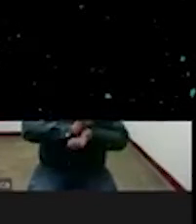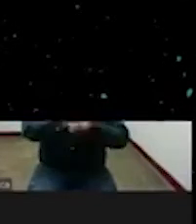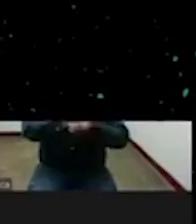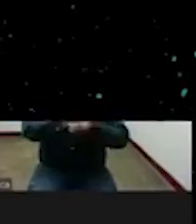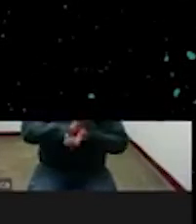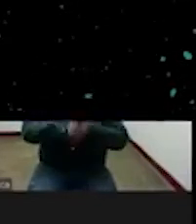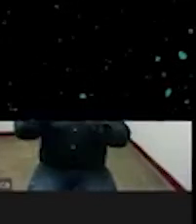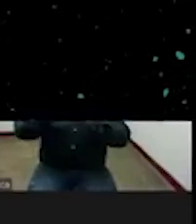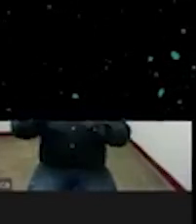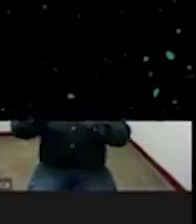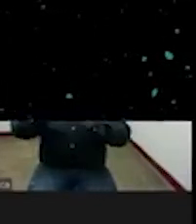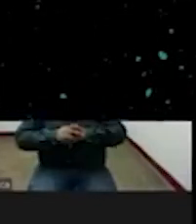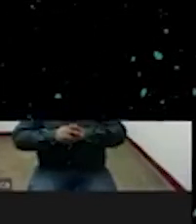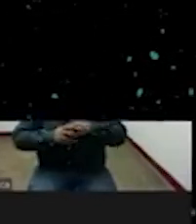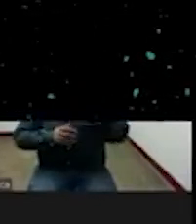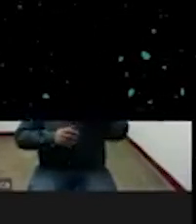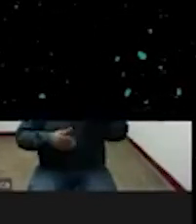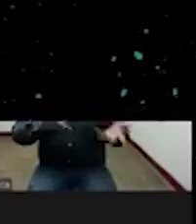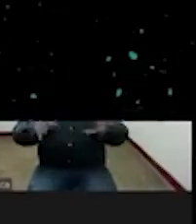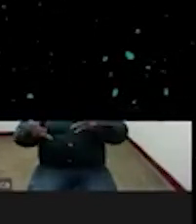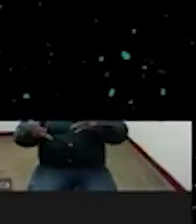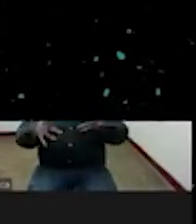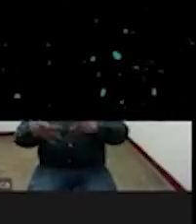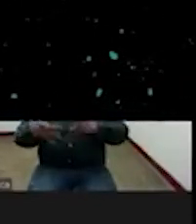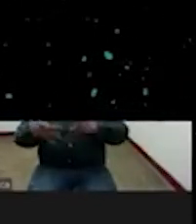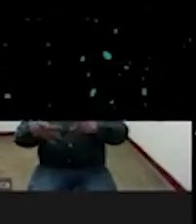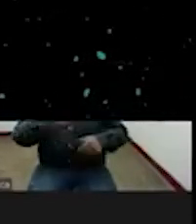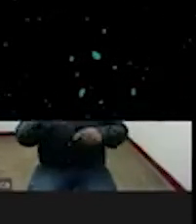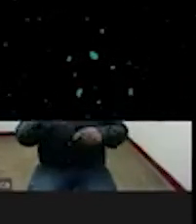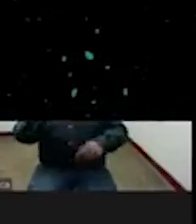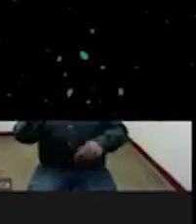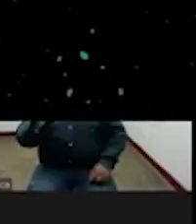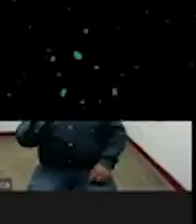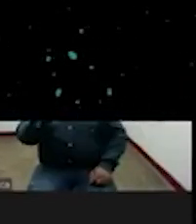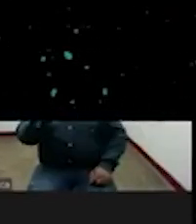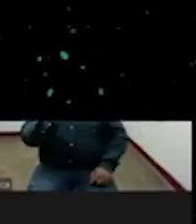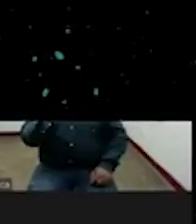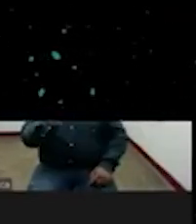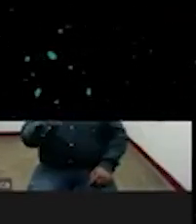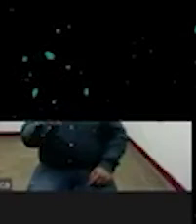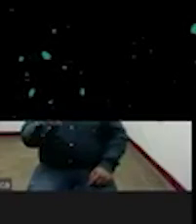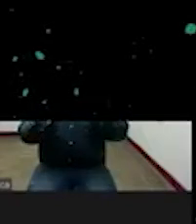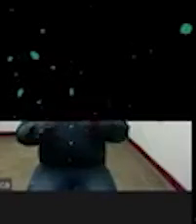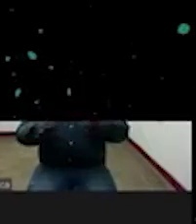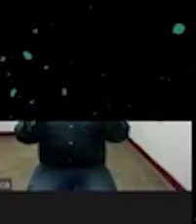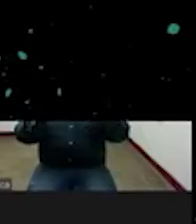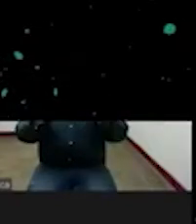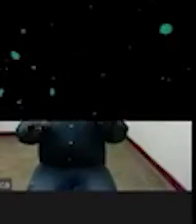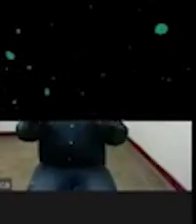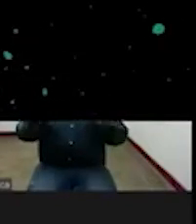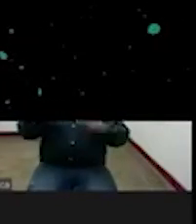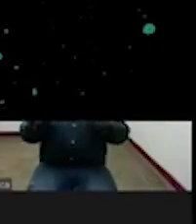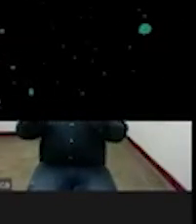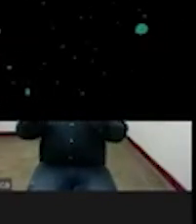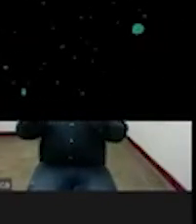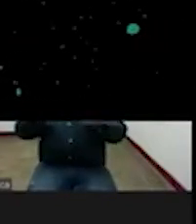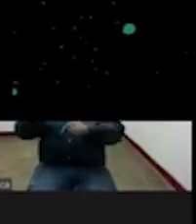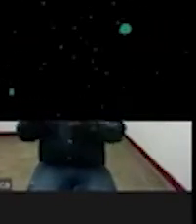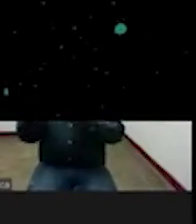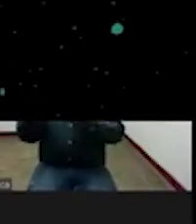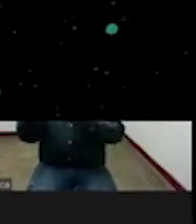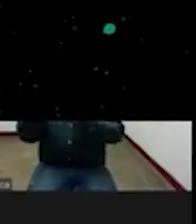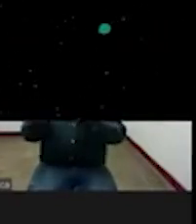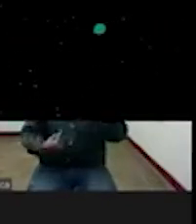que lo que dice él dice es que se generó un diálogo simétrico asimétrico